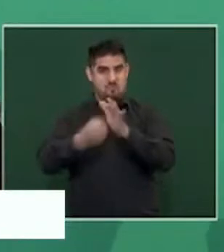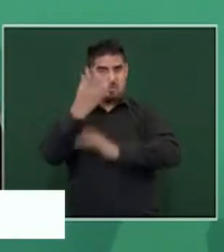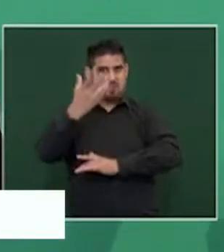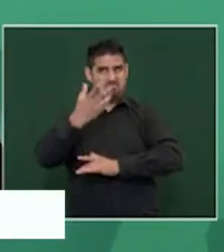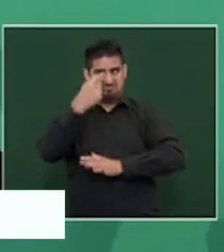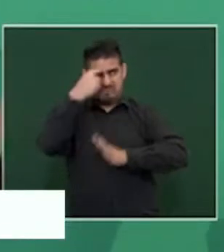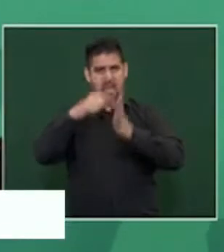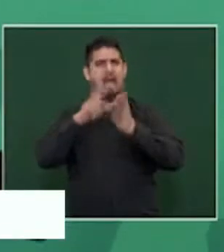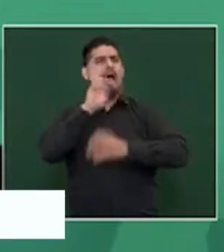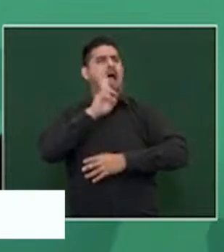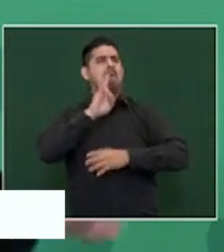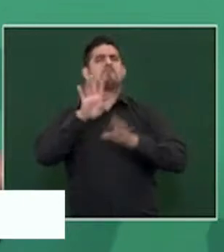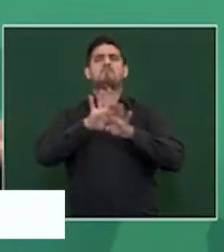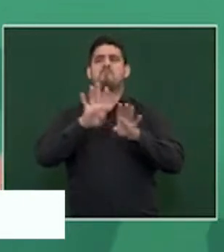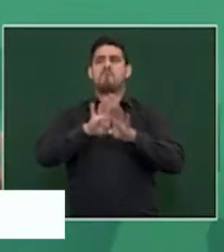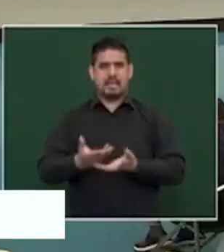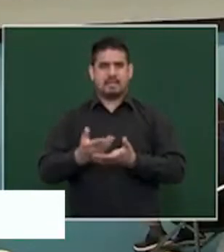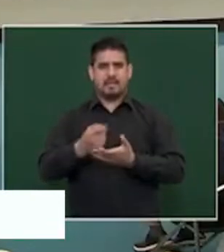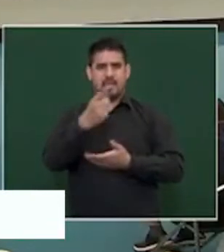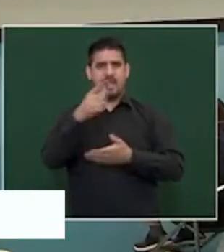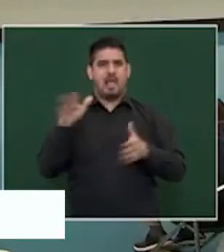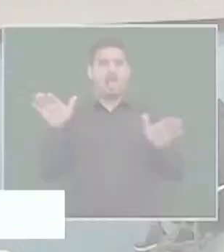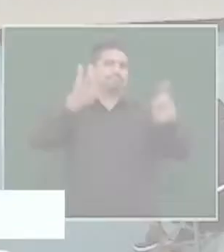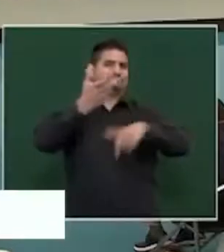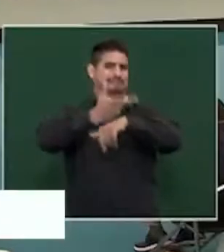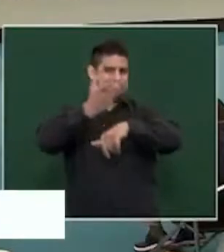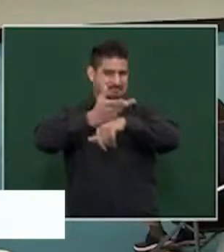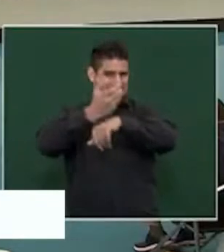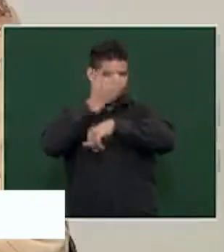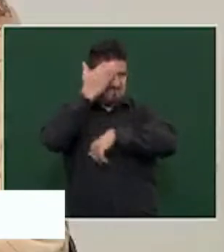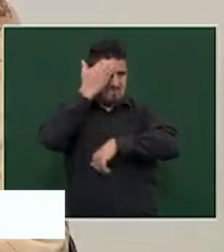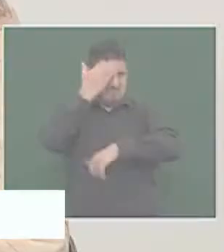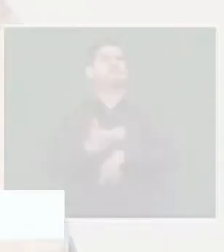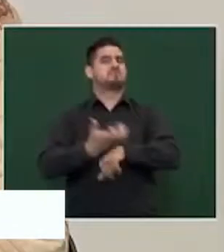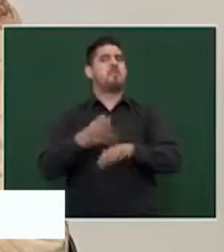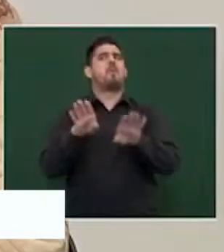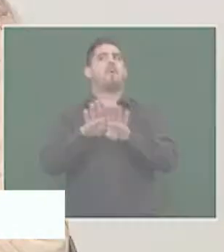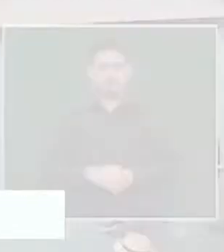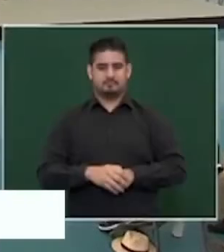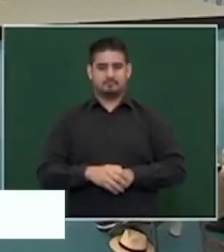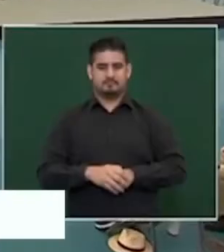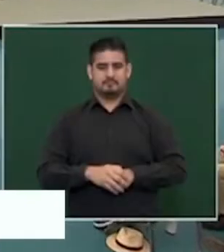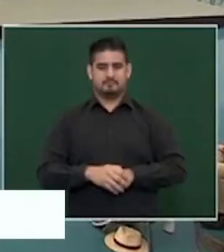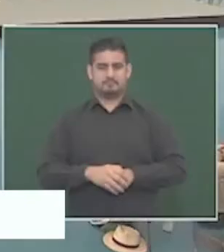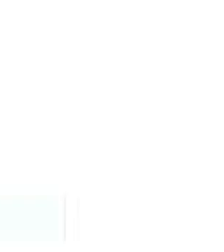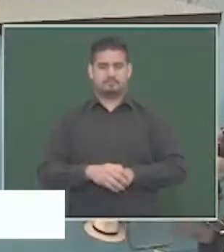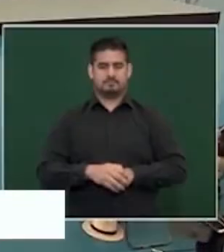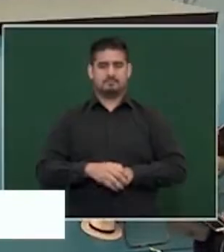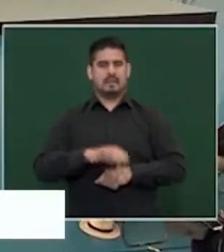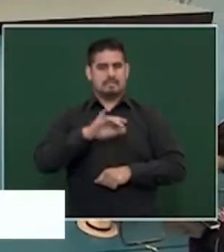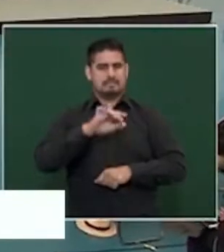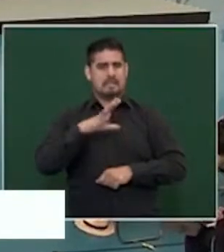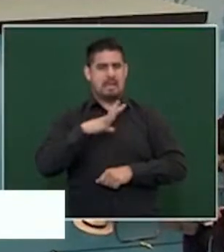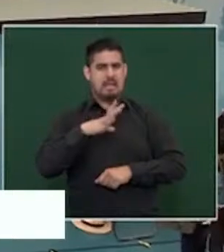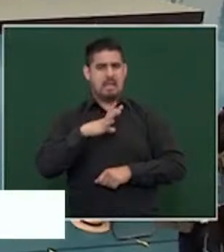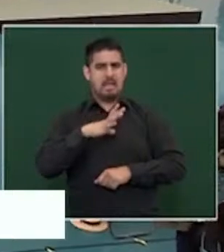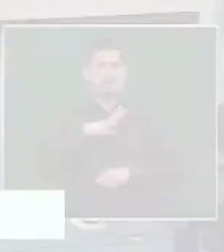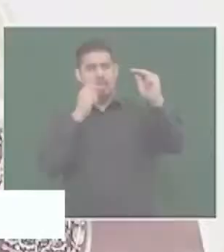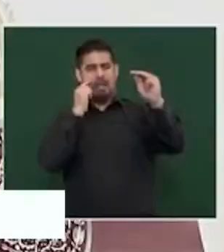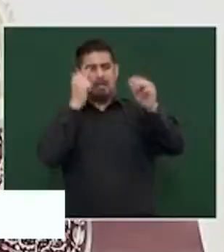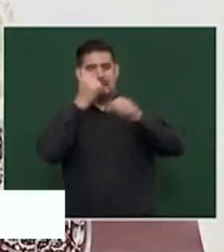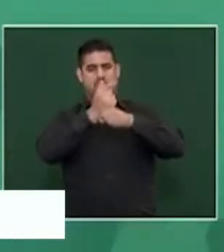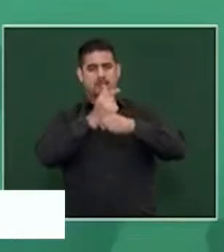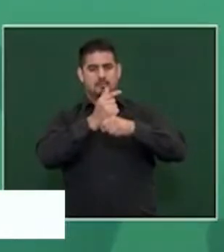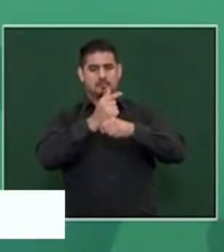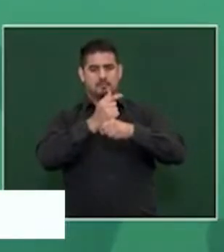comprobar cómo fue que llegó ahí el avión tan grande del presidente Biden. Sí, había o existe un cerro ahí